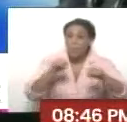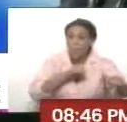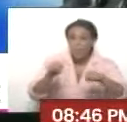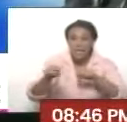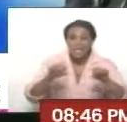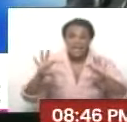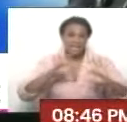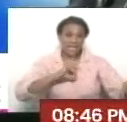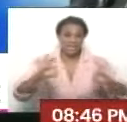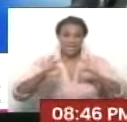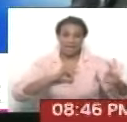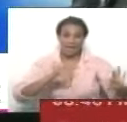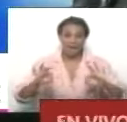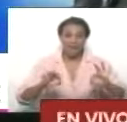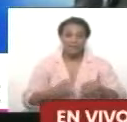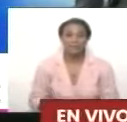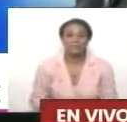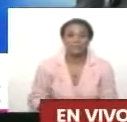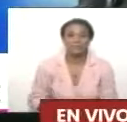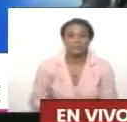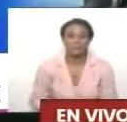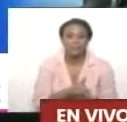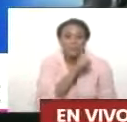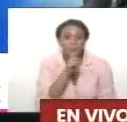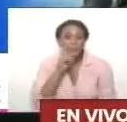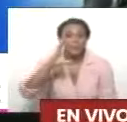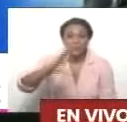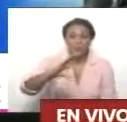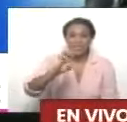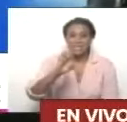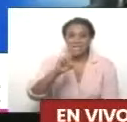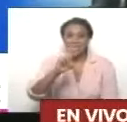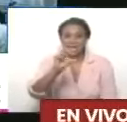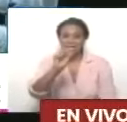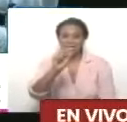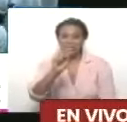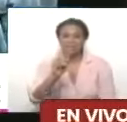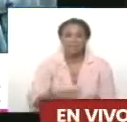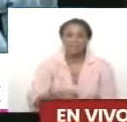de teatro infantil y juvenil de Venezuela. César Rengifo.